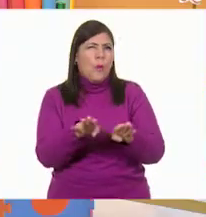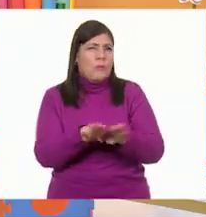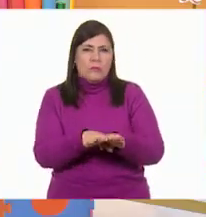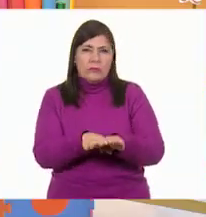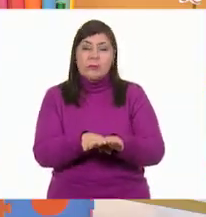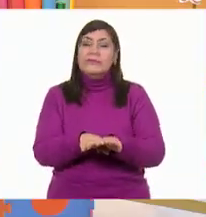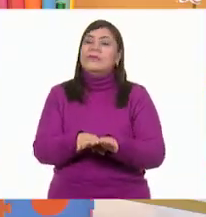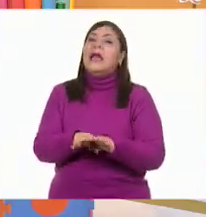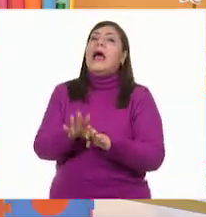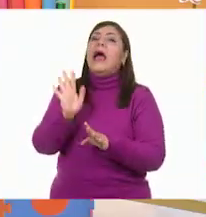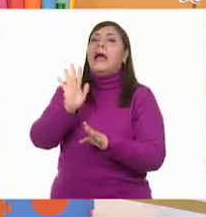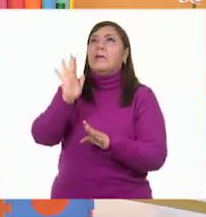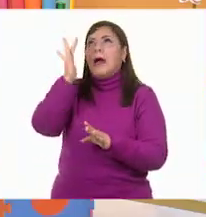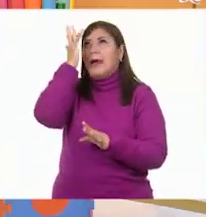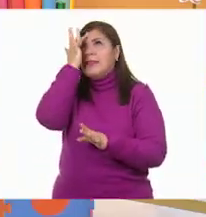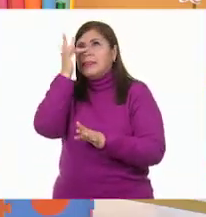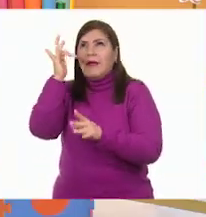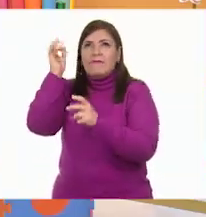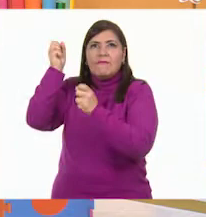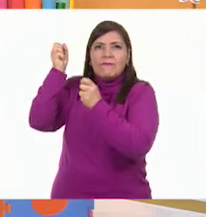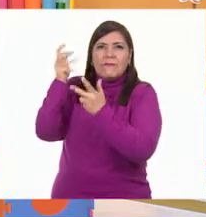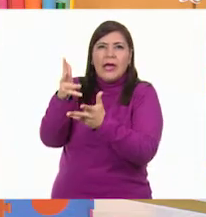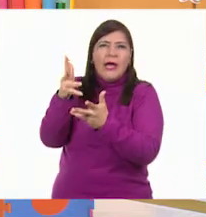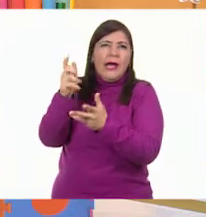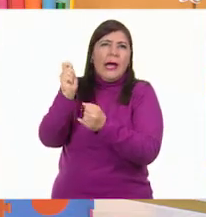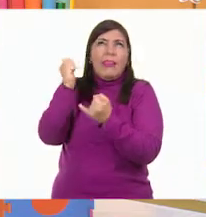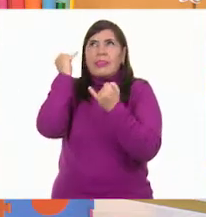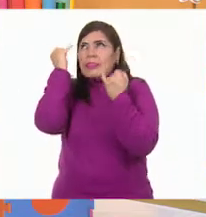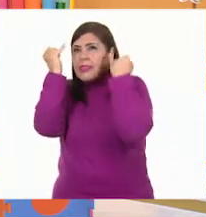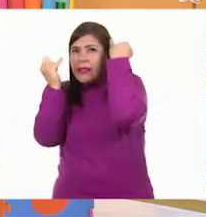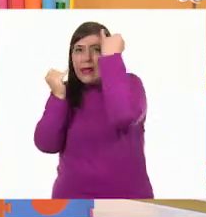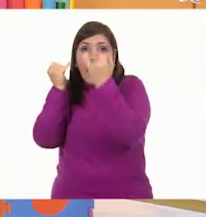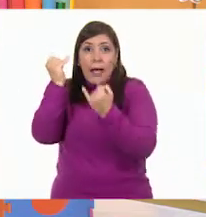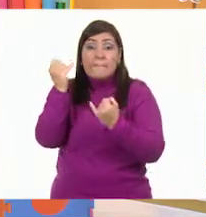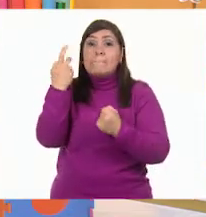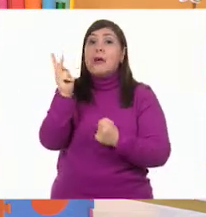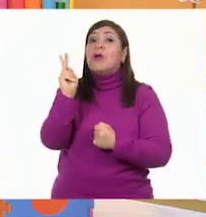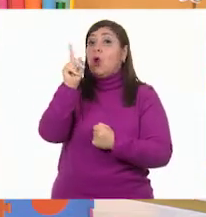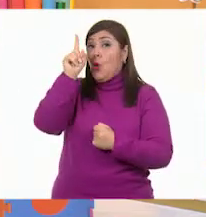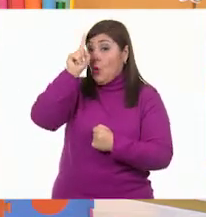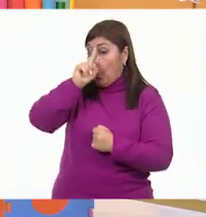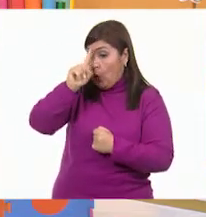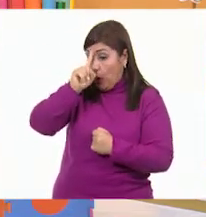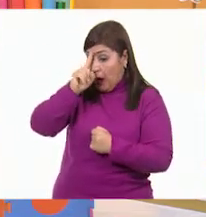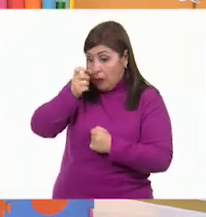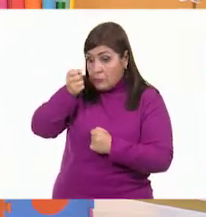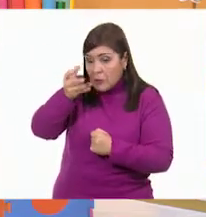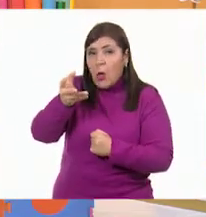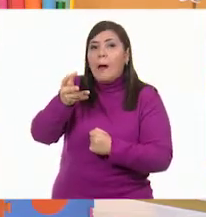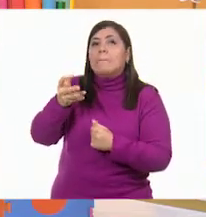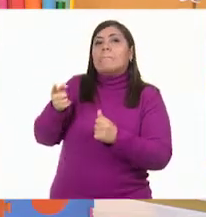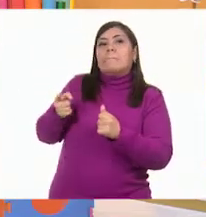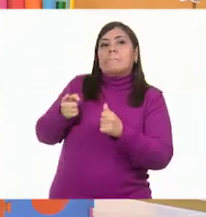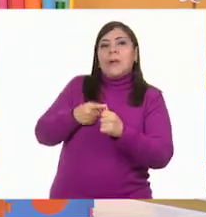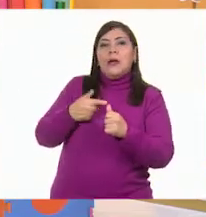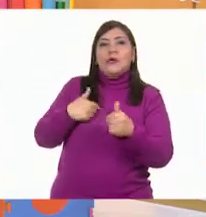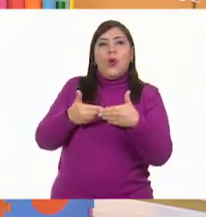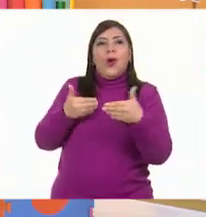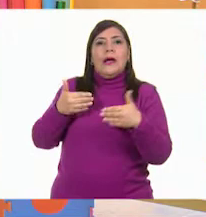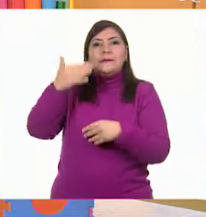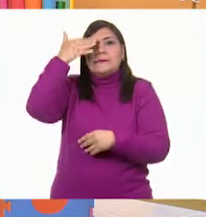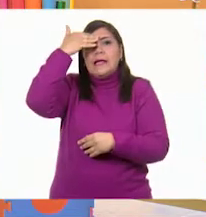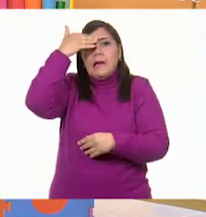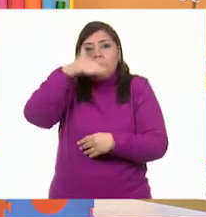Pues es como de fantasía, como lo dice su nombre. Pero para poder recomendar, ahí está la clave. Primero tenemos que saber